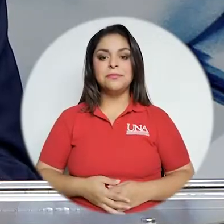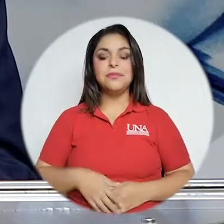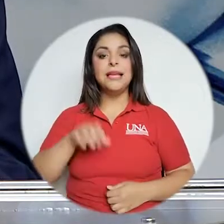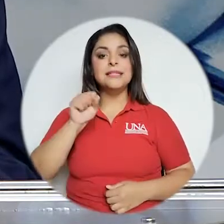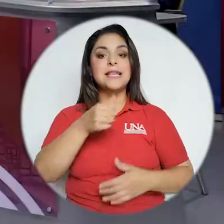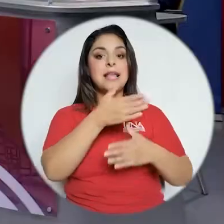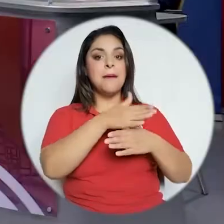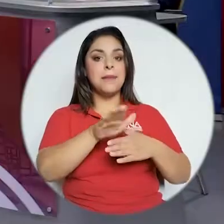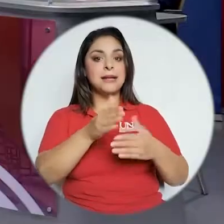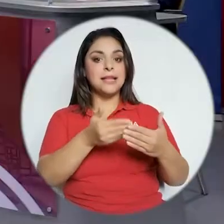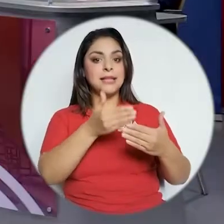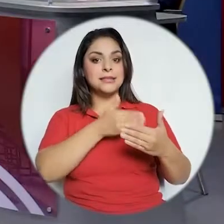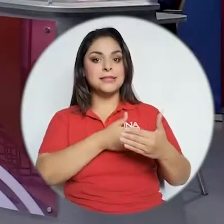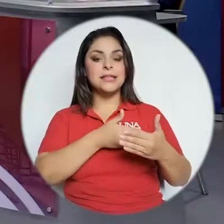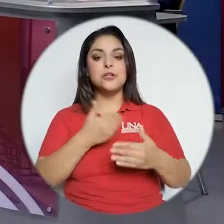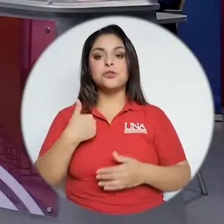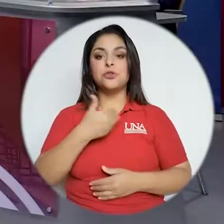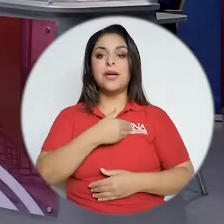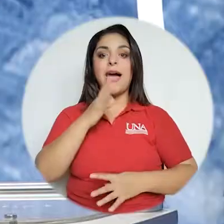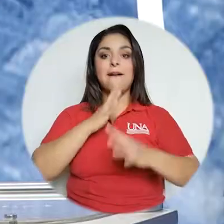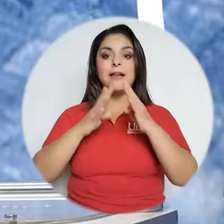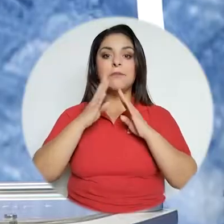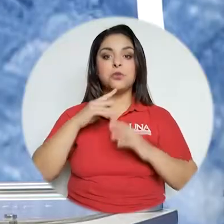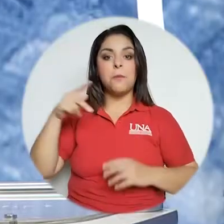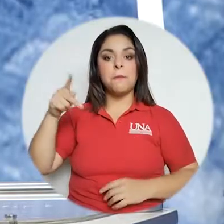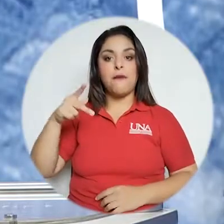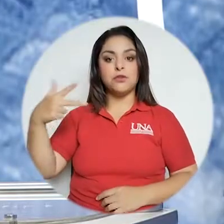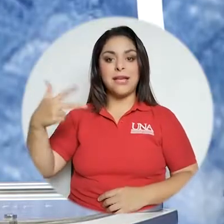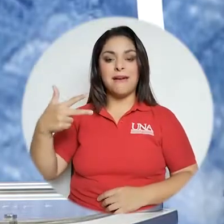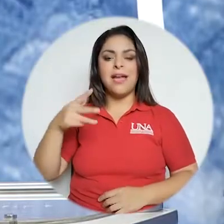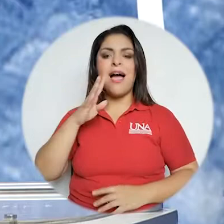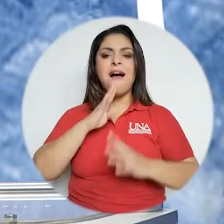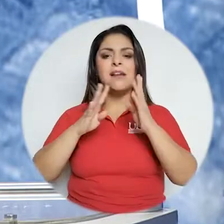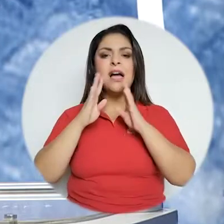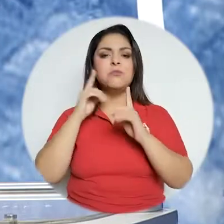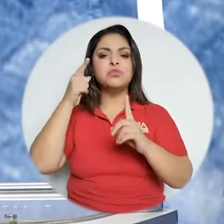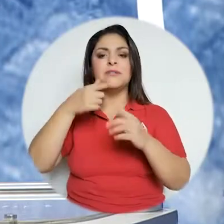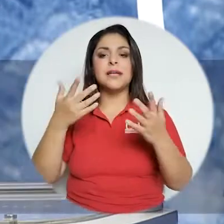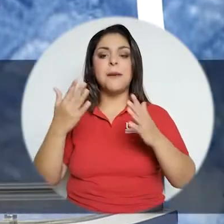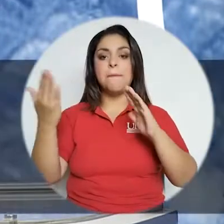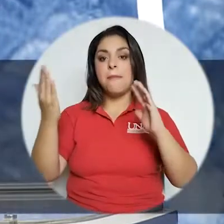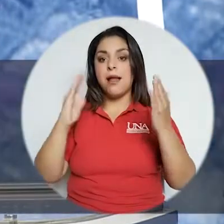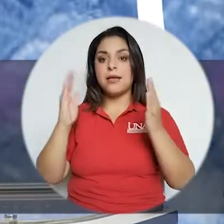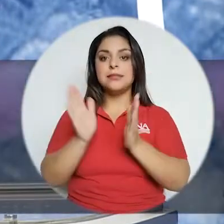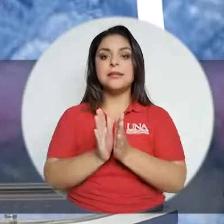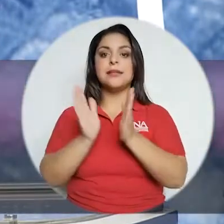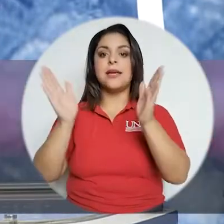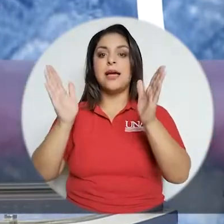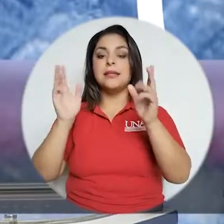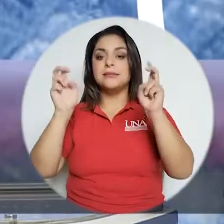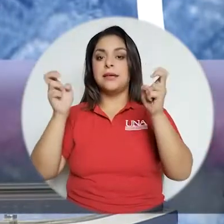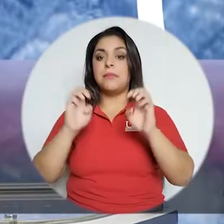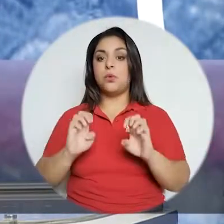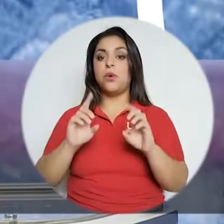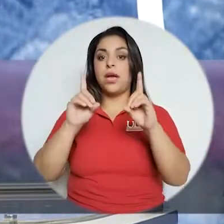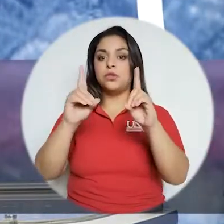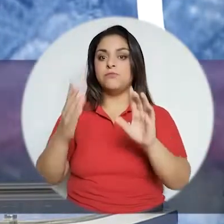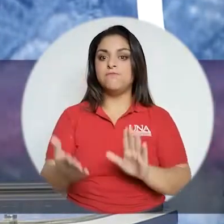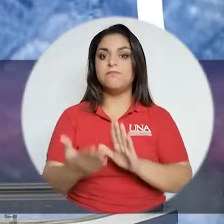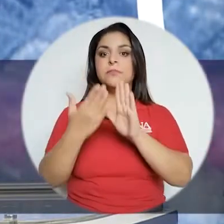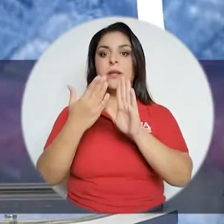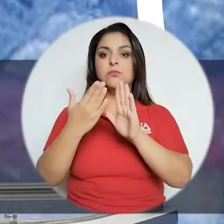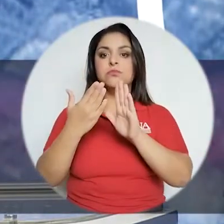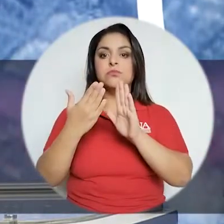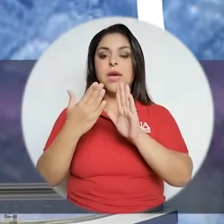programa. Sí, en el bloque anterior conversábamos con don Pablo Chaberry sobre el balance general que en materia de educación